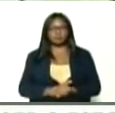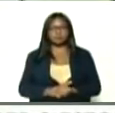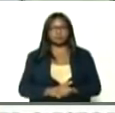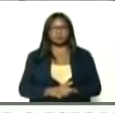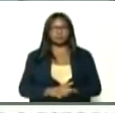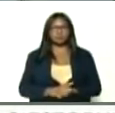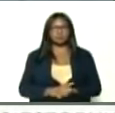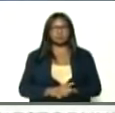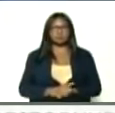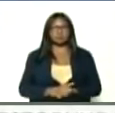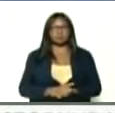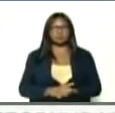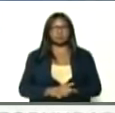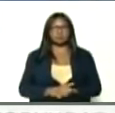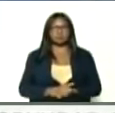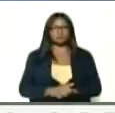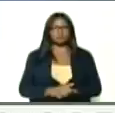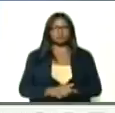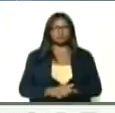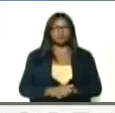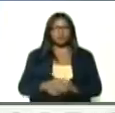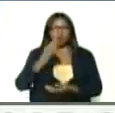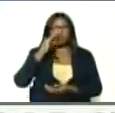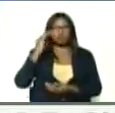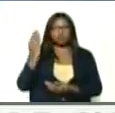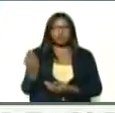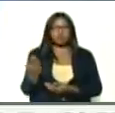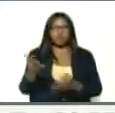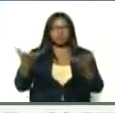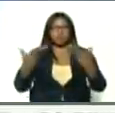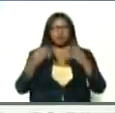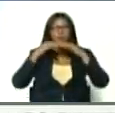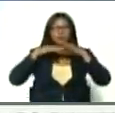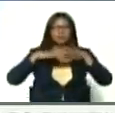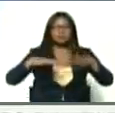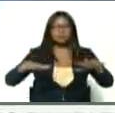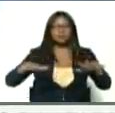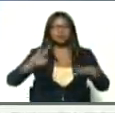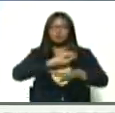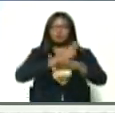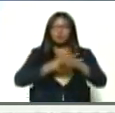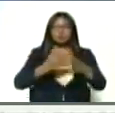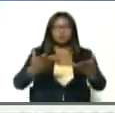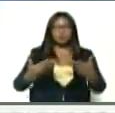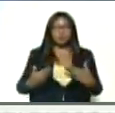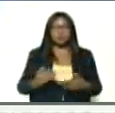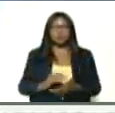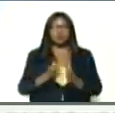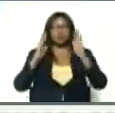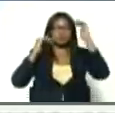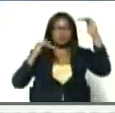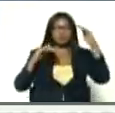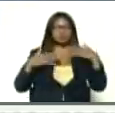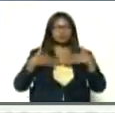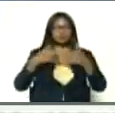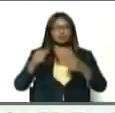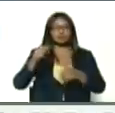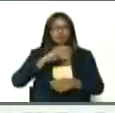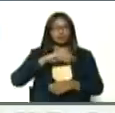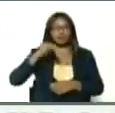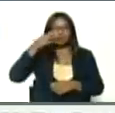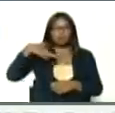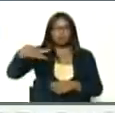a José Gregorio Hernández, oh José Gregorio, danos tus bendiciones, danos tu poder, y atiende la salud de nuestro pueblo, José